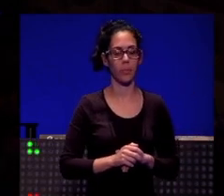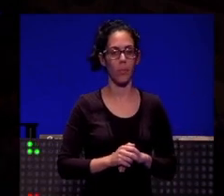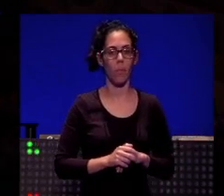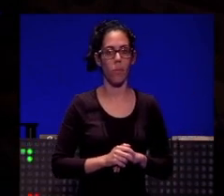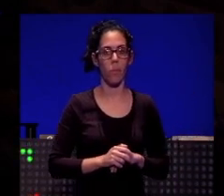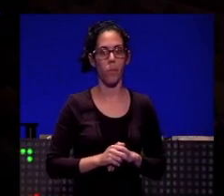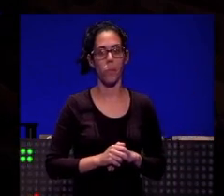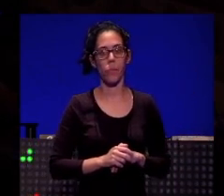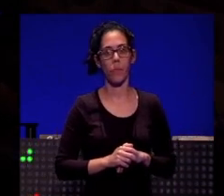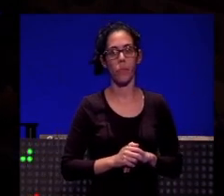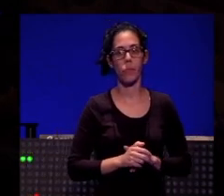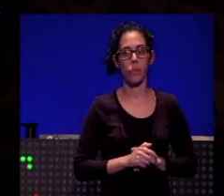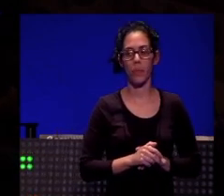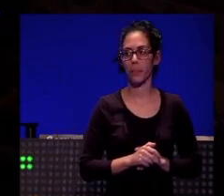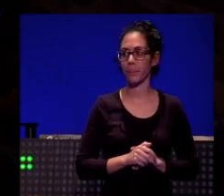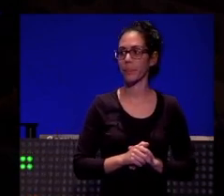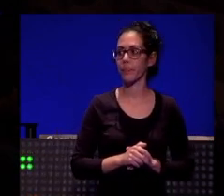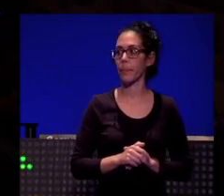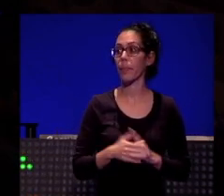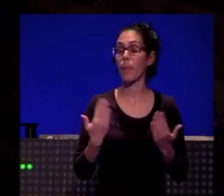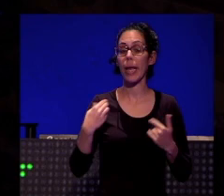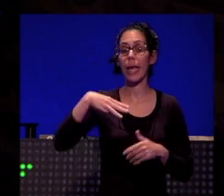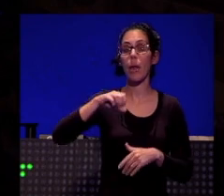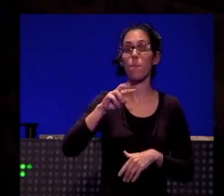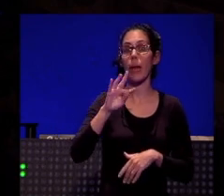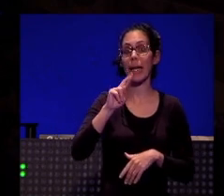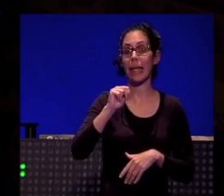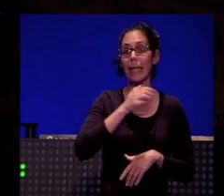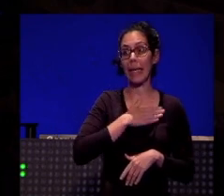que no saben el tacto venga que Marta torne quiere salir ya